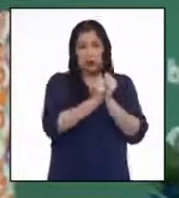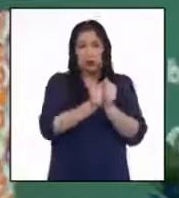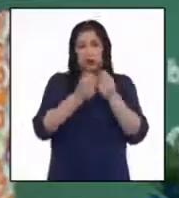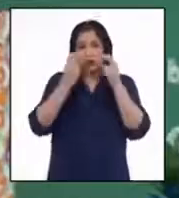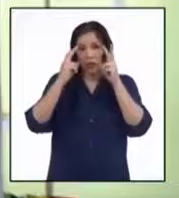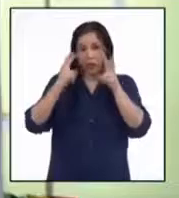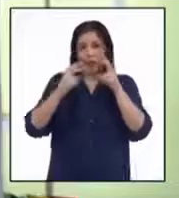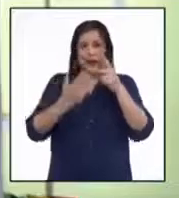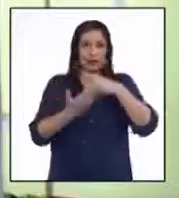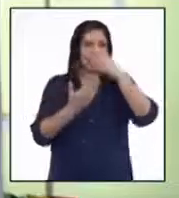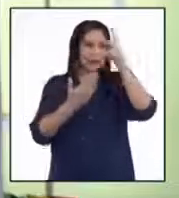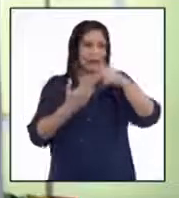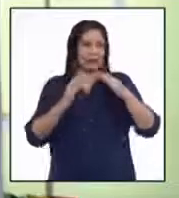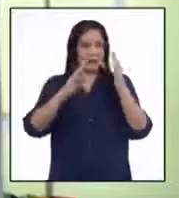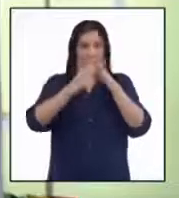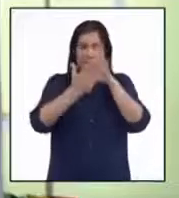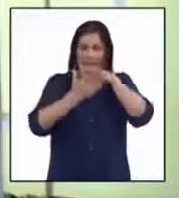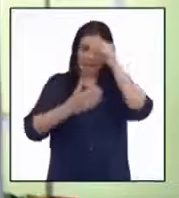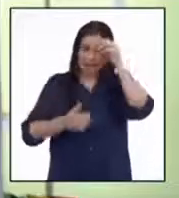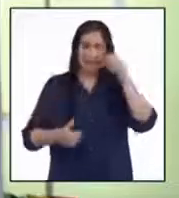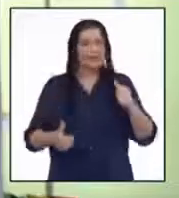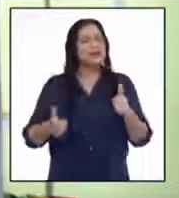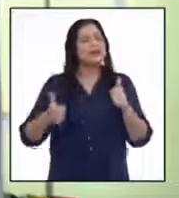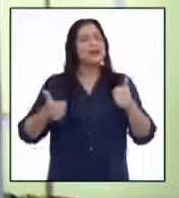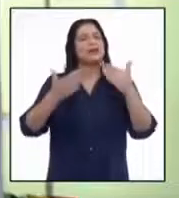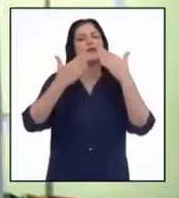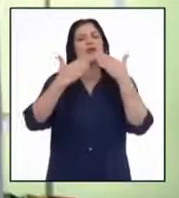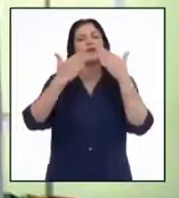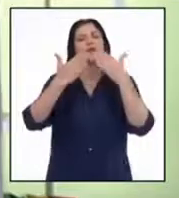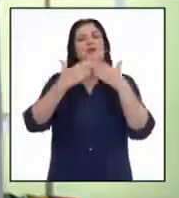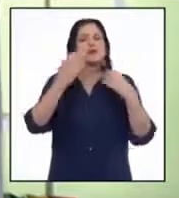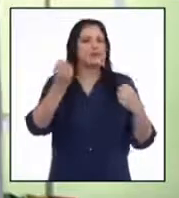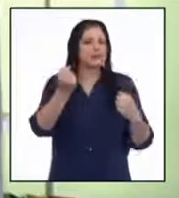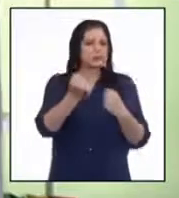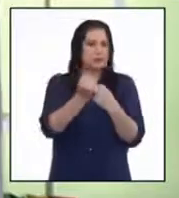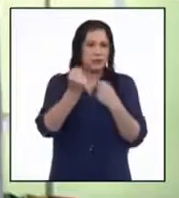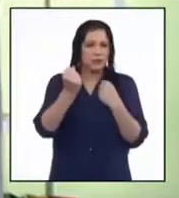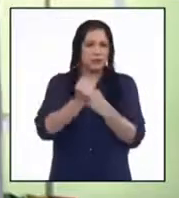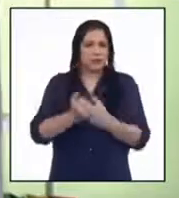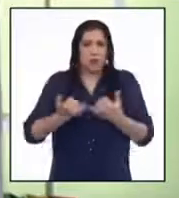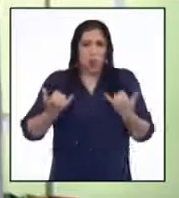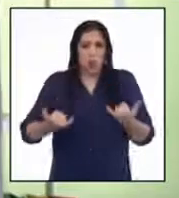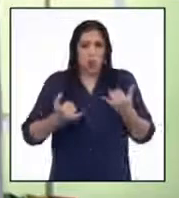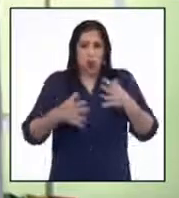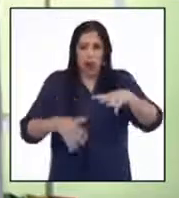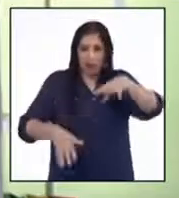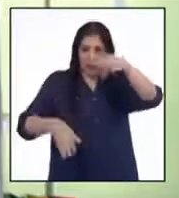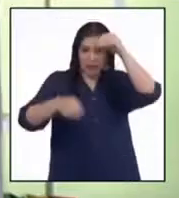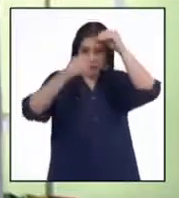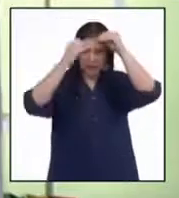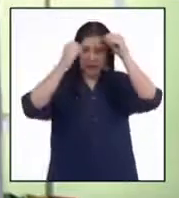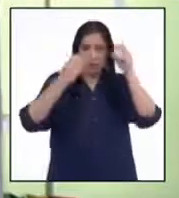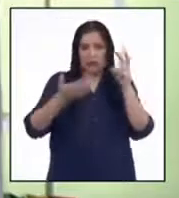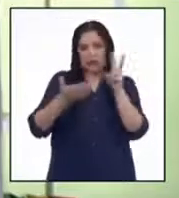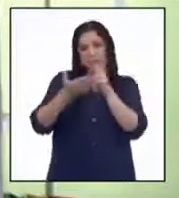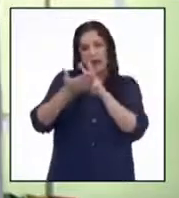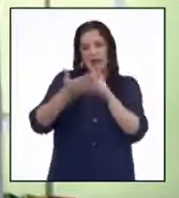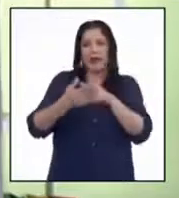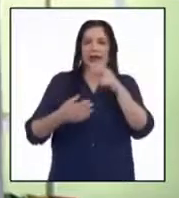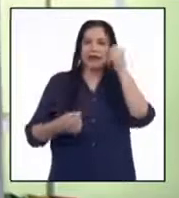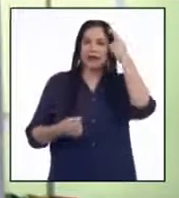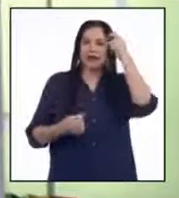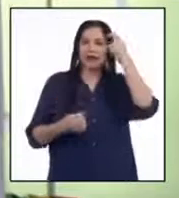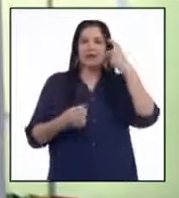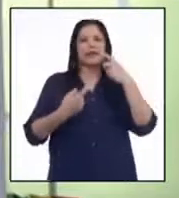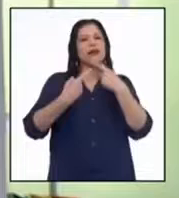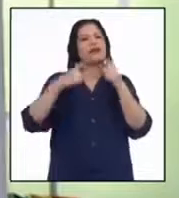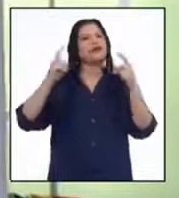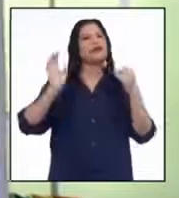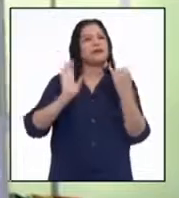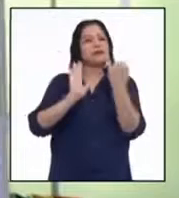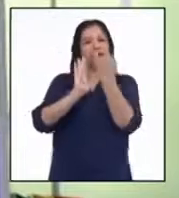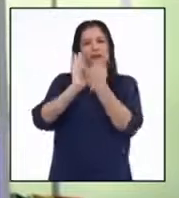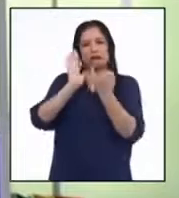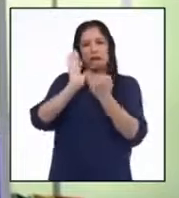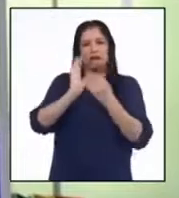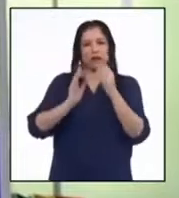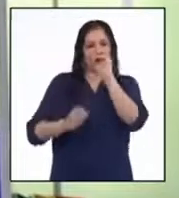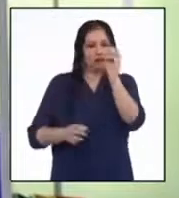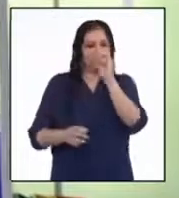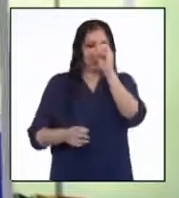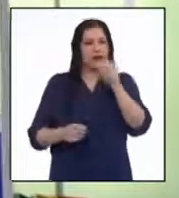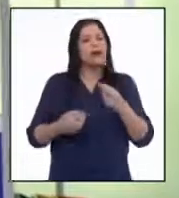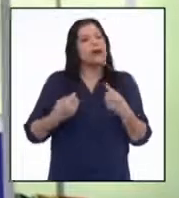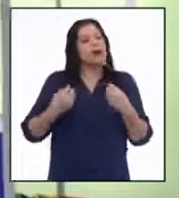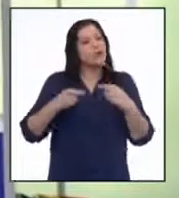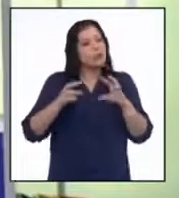programa a programa. Sí, profesora, muchas gracias por su apoyo. Hoy aprendimos a leer e interpretar diversos tipos de gráficos estadísticos